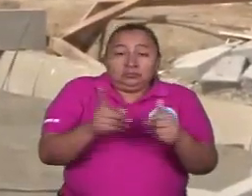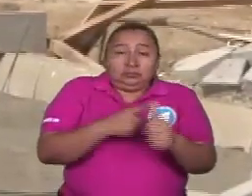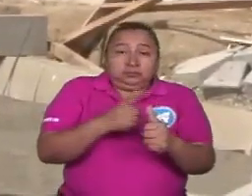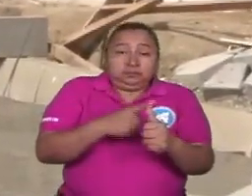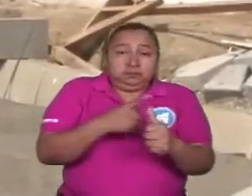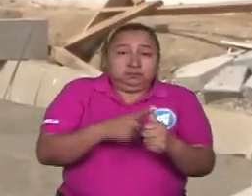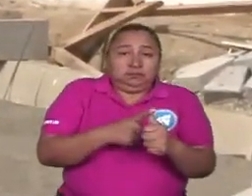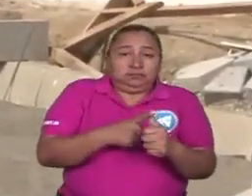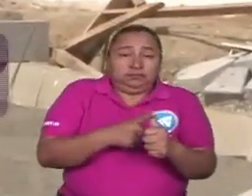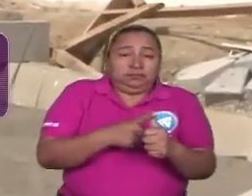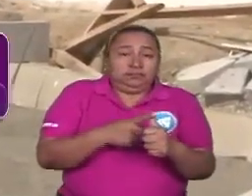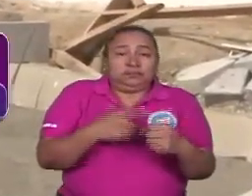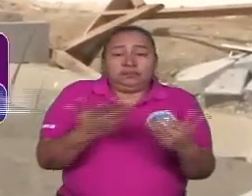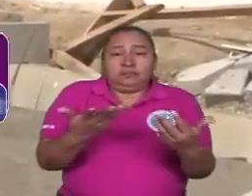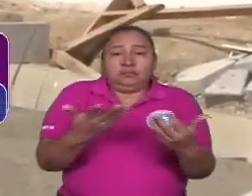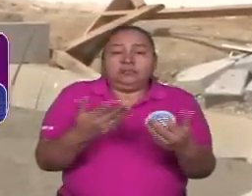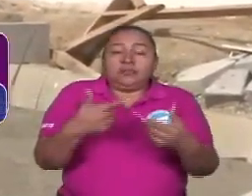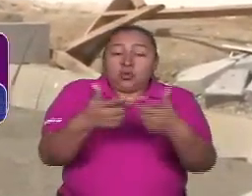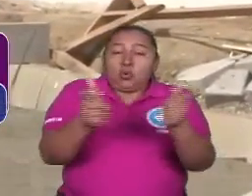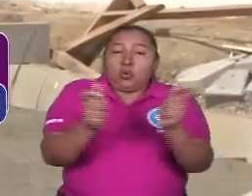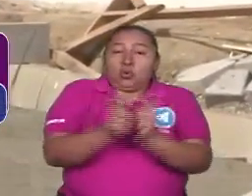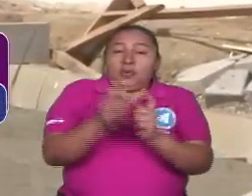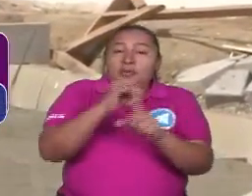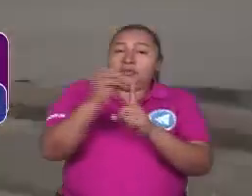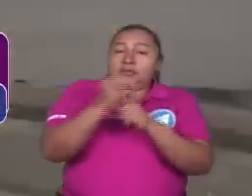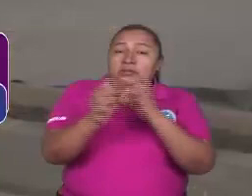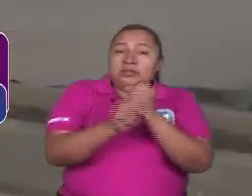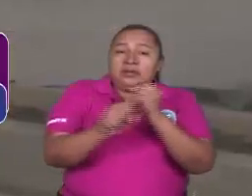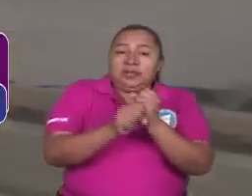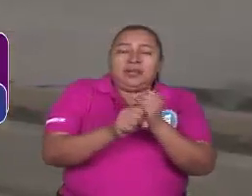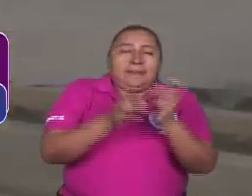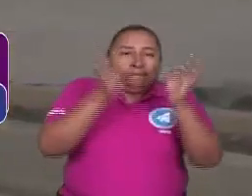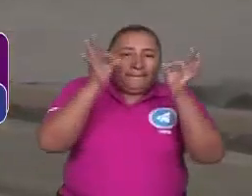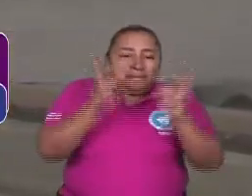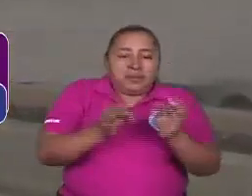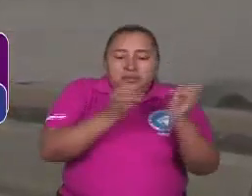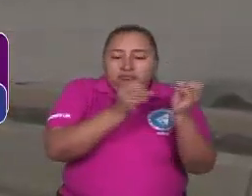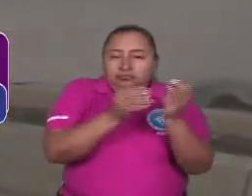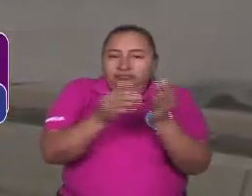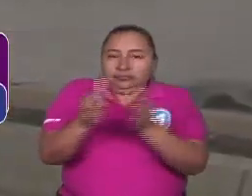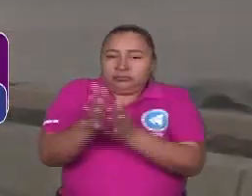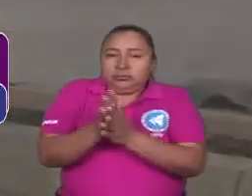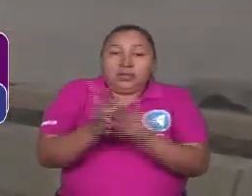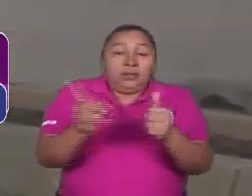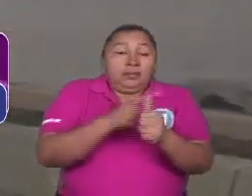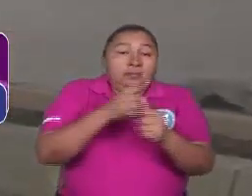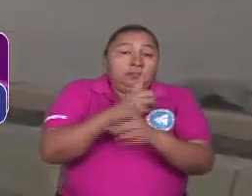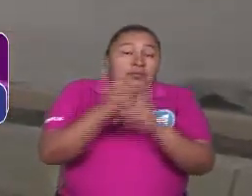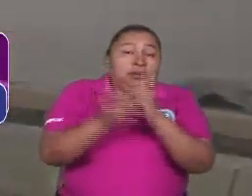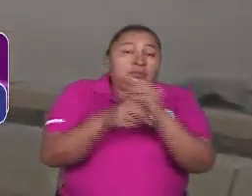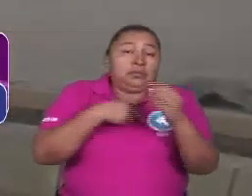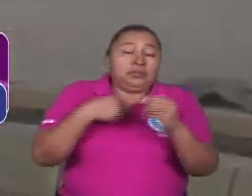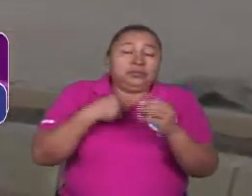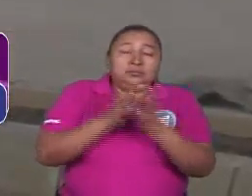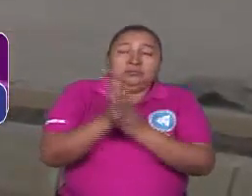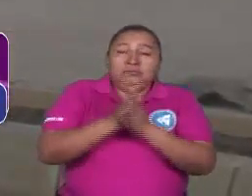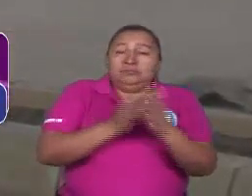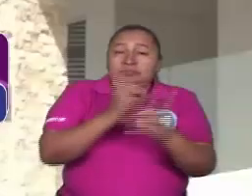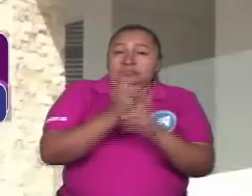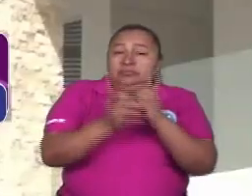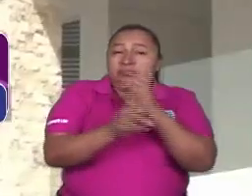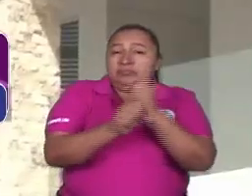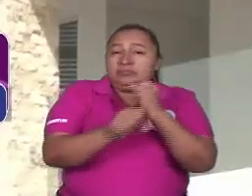Primero que con un movimiento sindical bien organizado, lo primero que tenía que ser el desafío para los trabajadores,